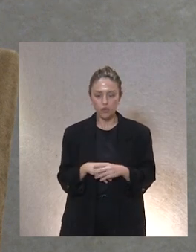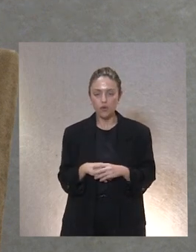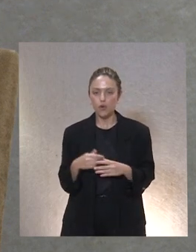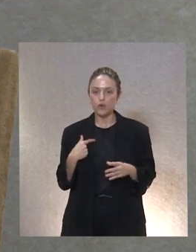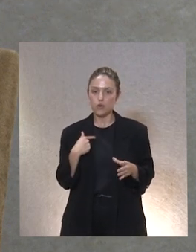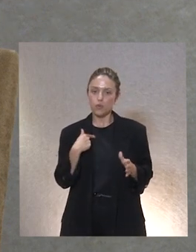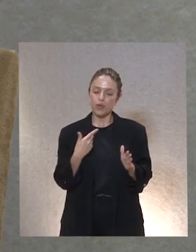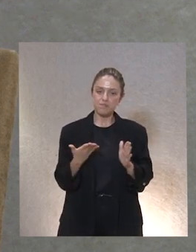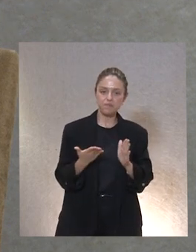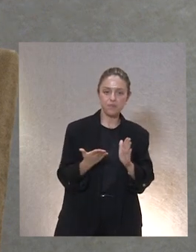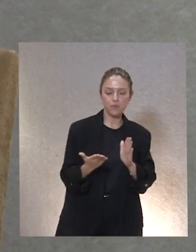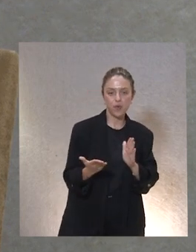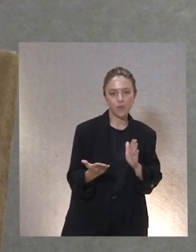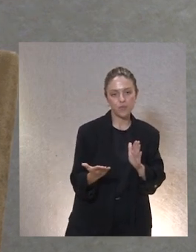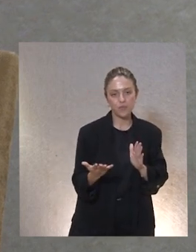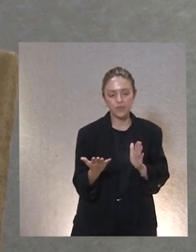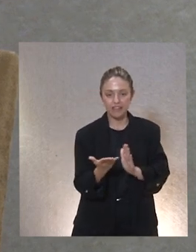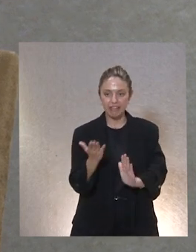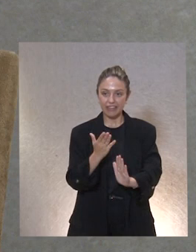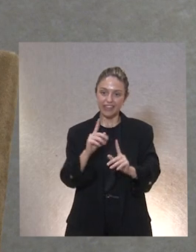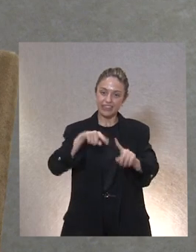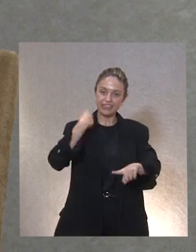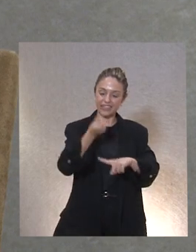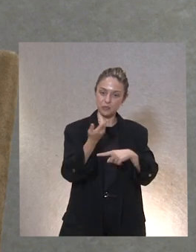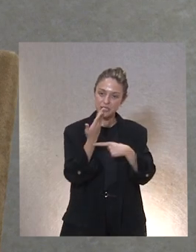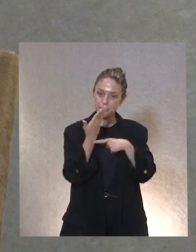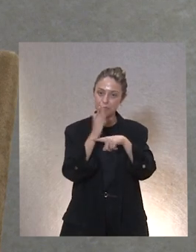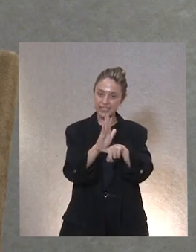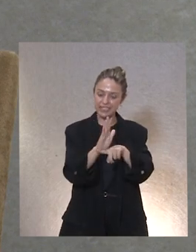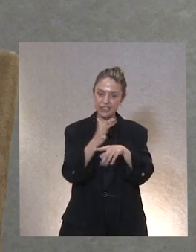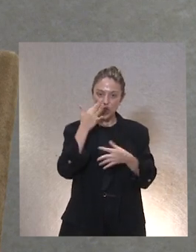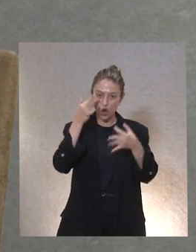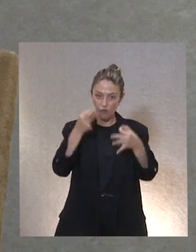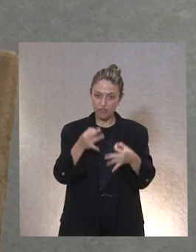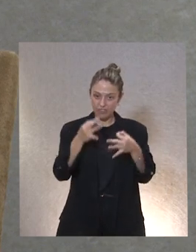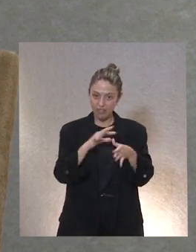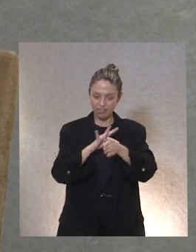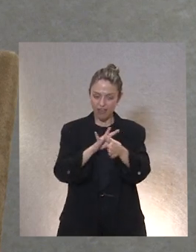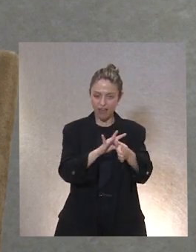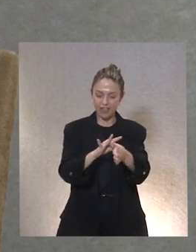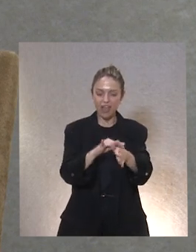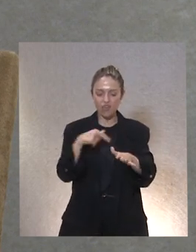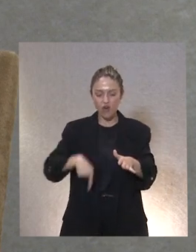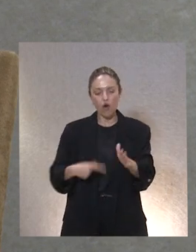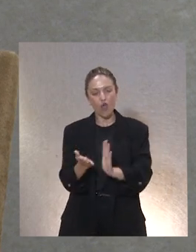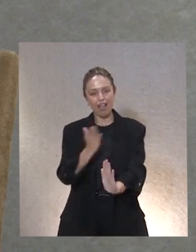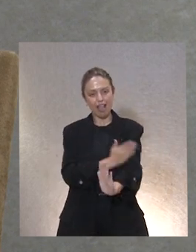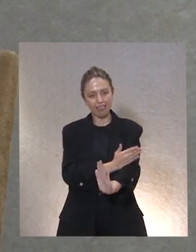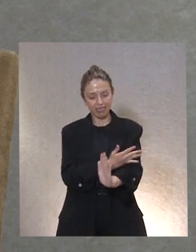para que luego vayáis a ver la presentación o sea la presentación oficial de la guía y que también se